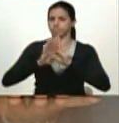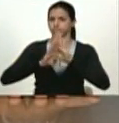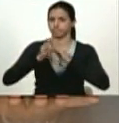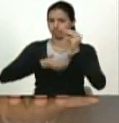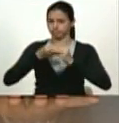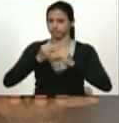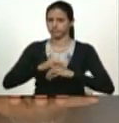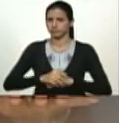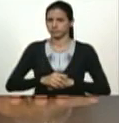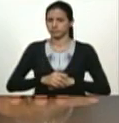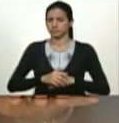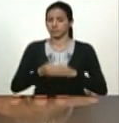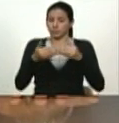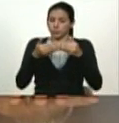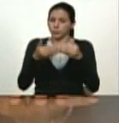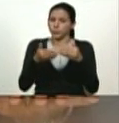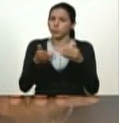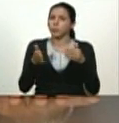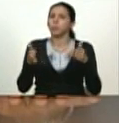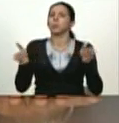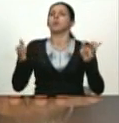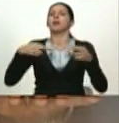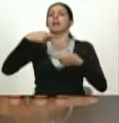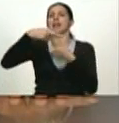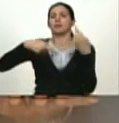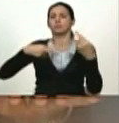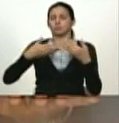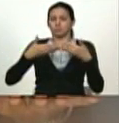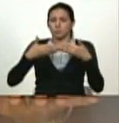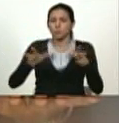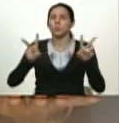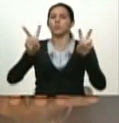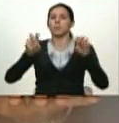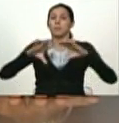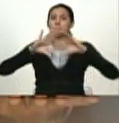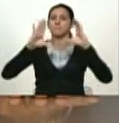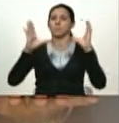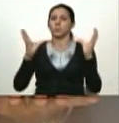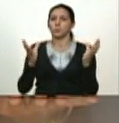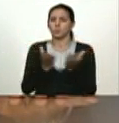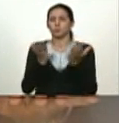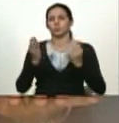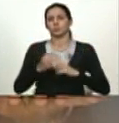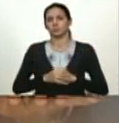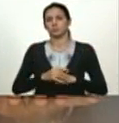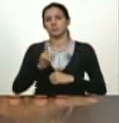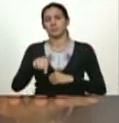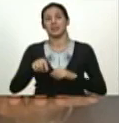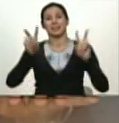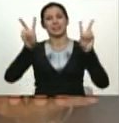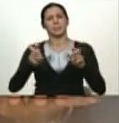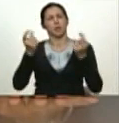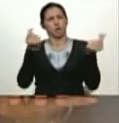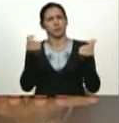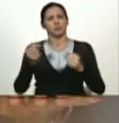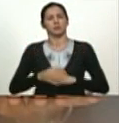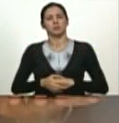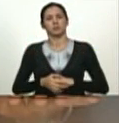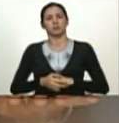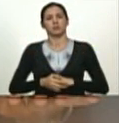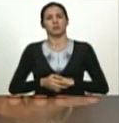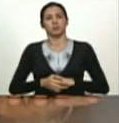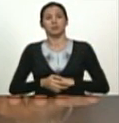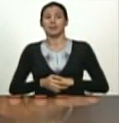y vamos abriéndole camino a la revolución paradigmática en el mundo de la economía porque quiere nuevamente